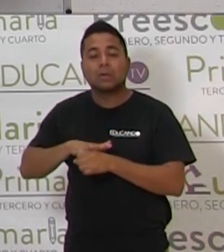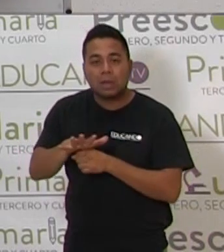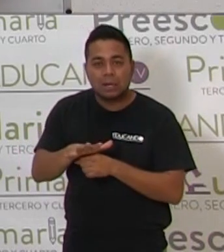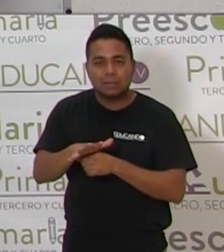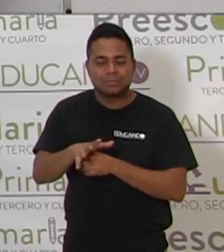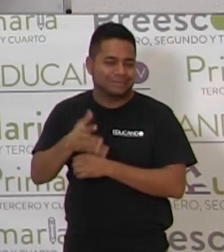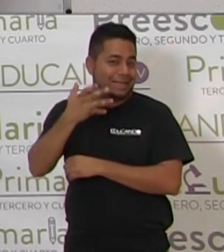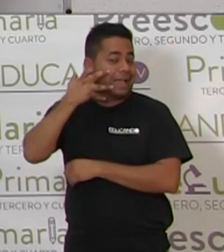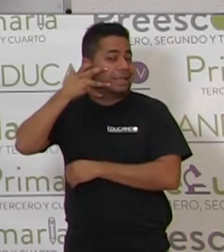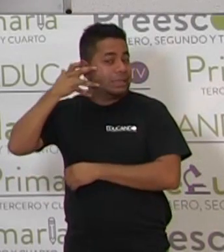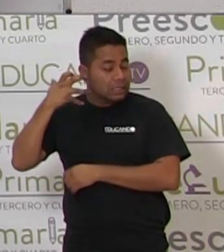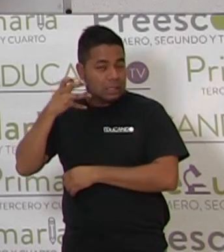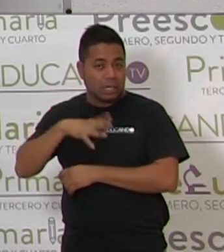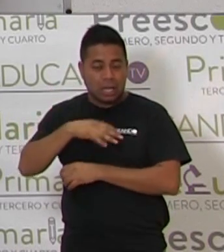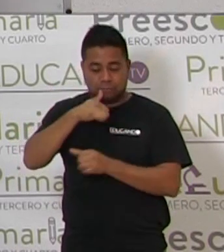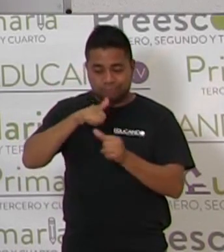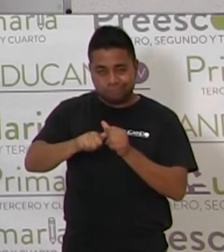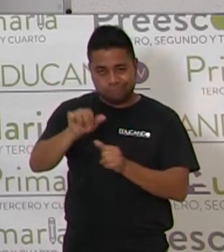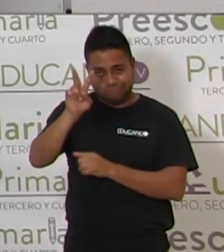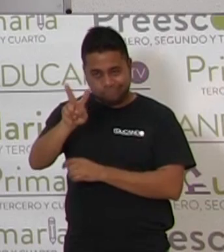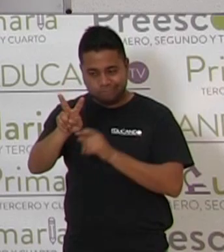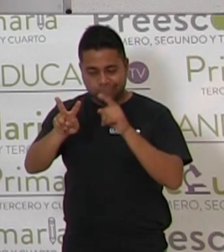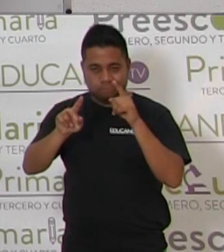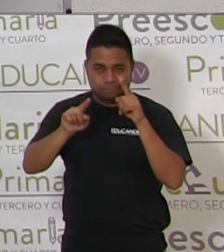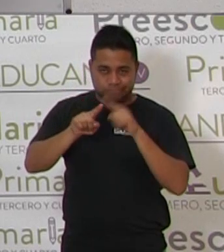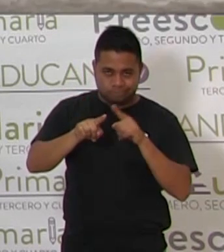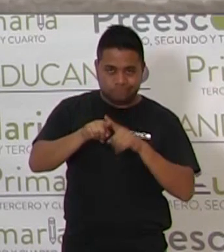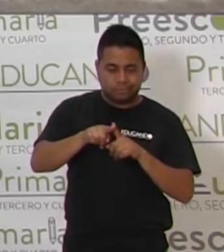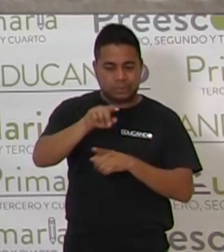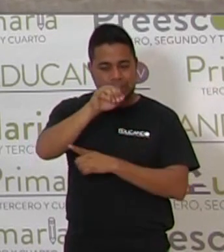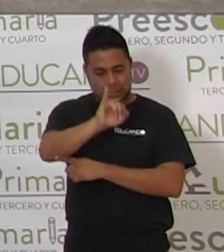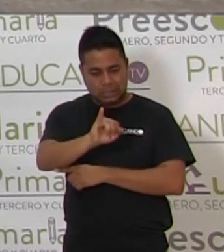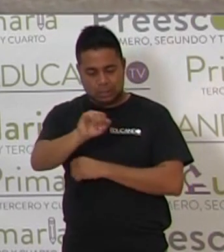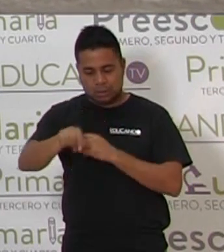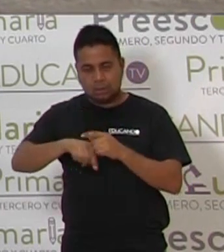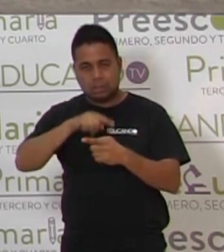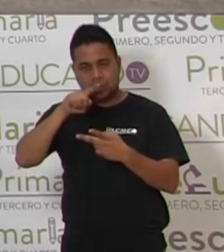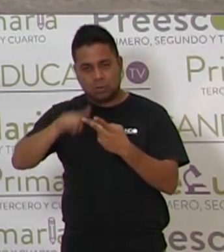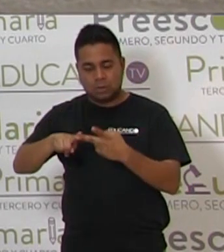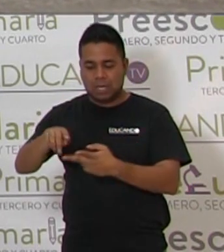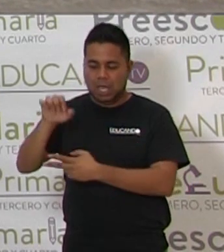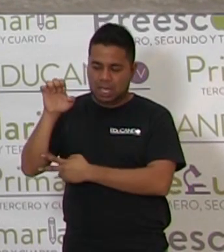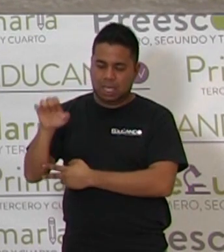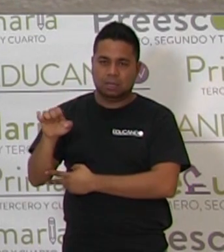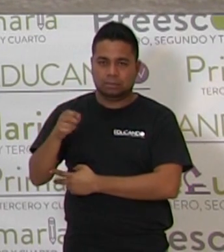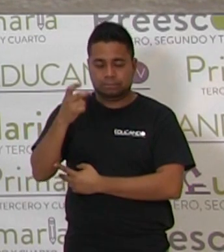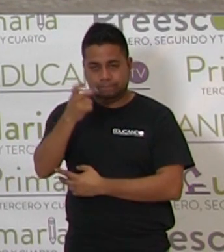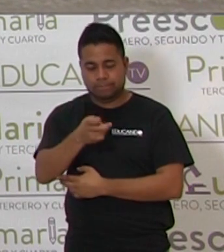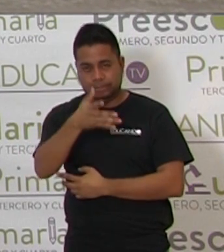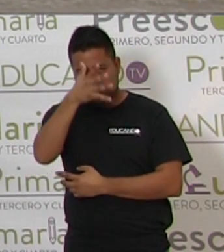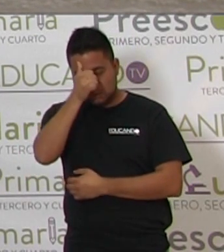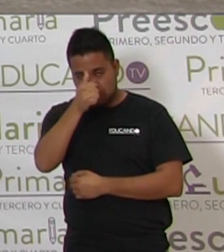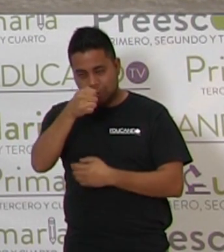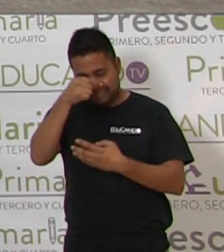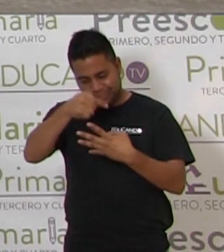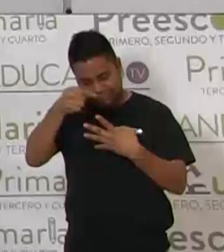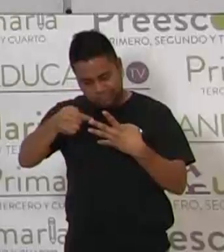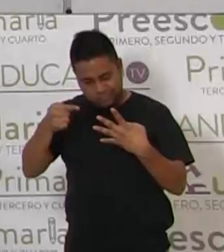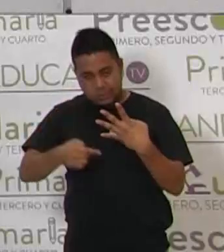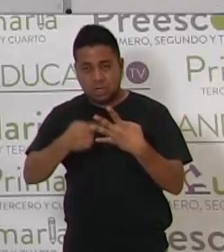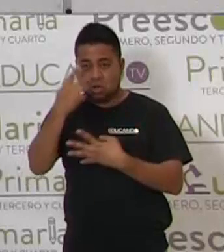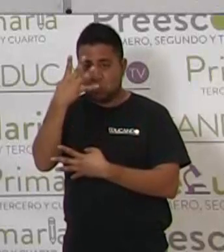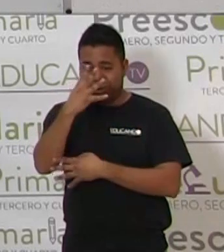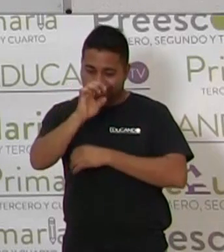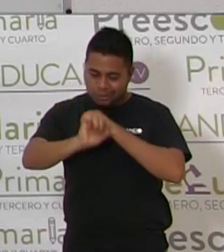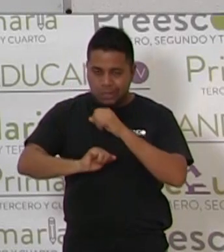Tigre, tigre, lleva dos vocales, la I y la E. Entonces, estos fueron los primeros